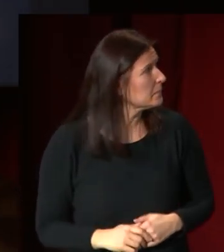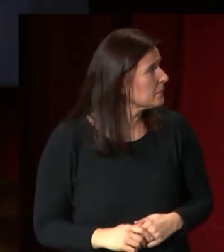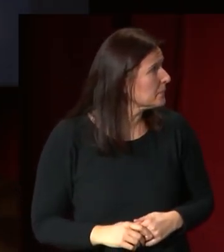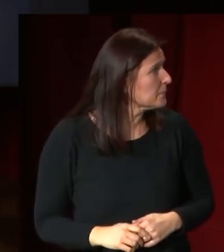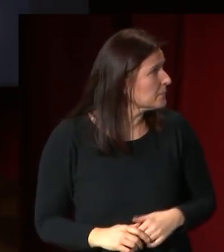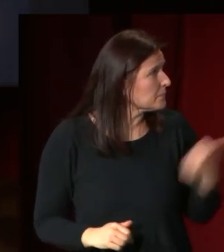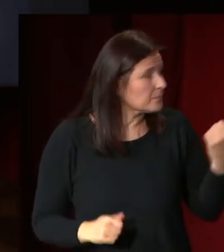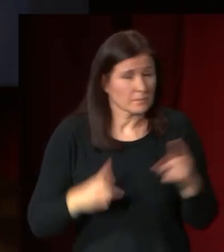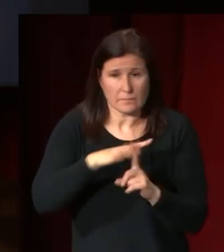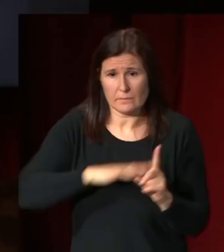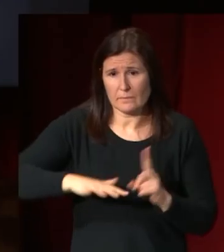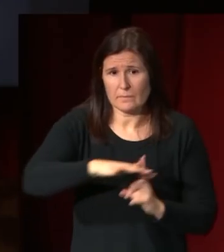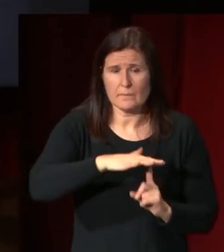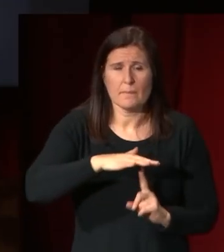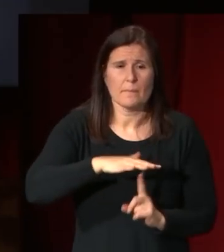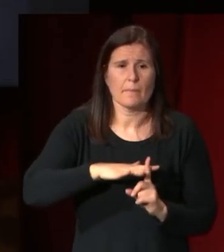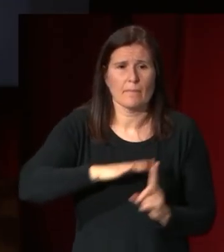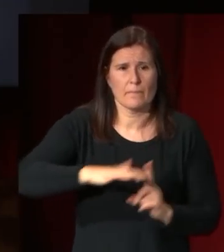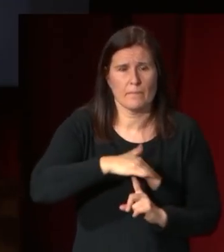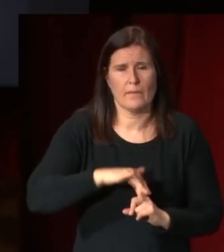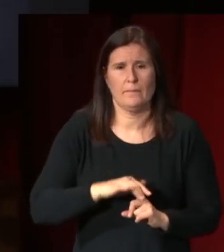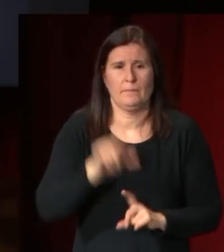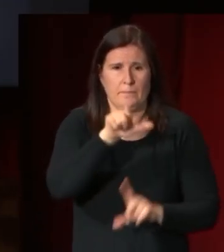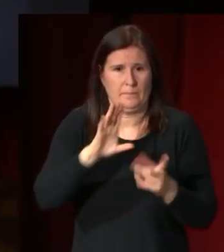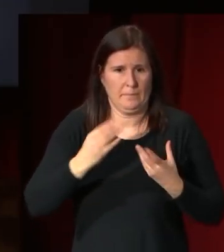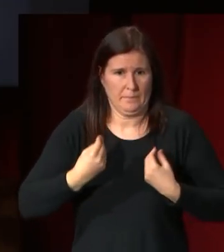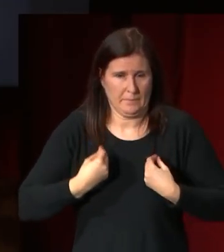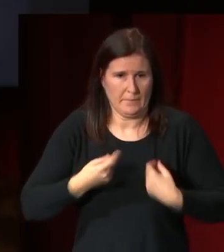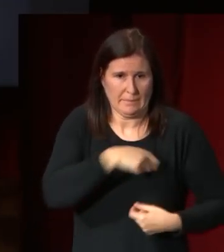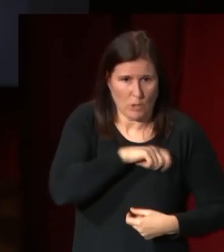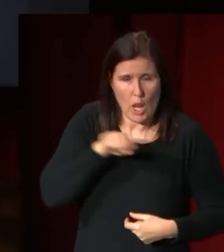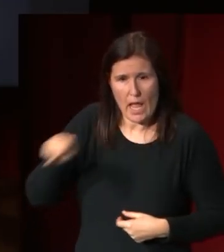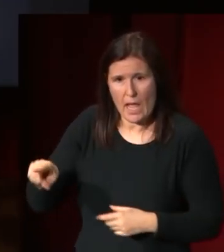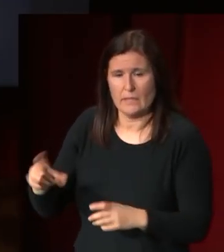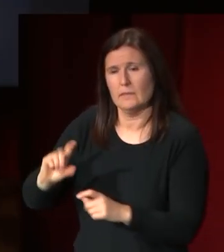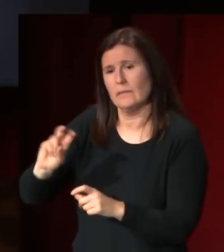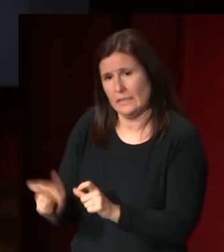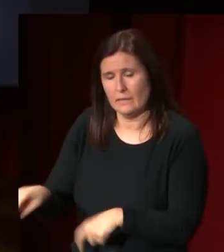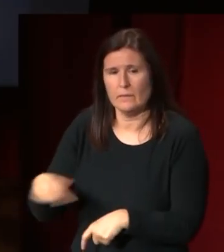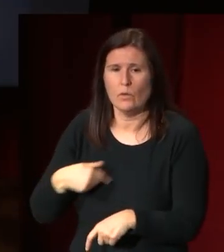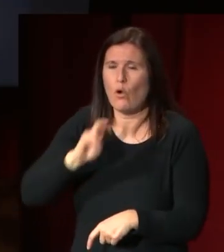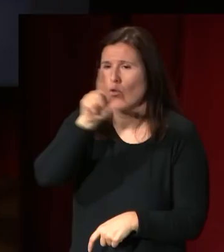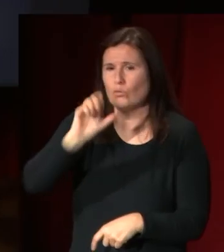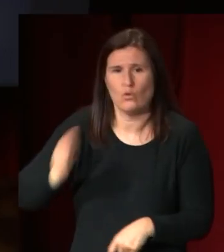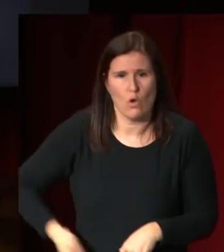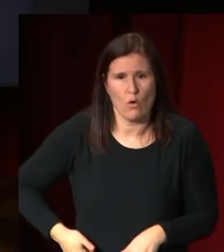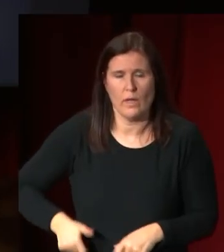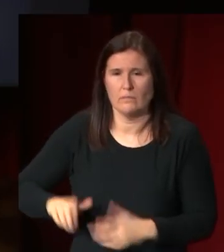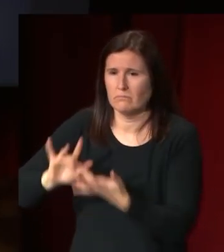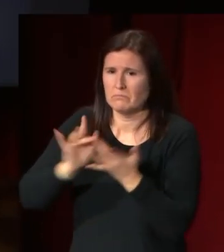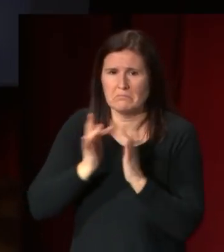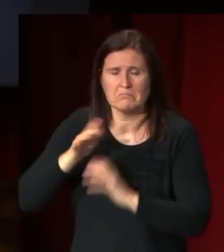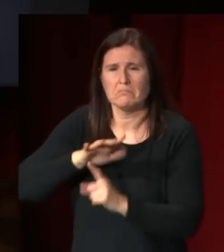como el ambiente como les digo tanto de la colonia española como de los aristócratas de los nobles que se movían estaban